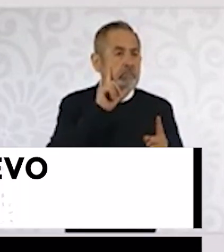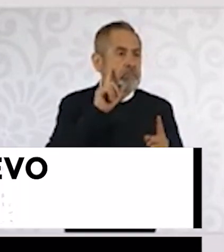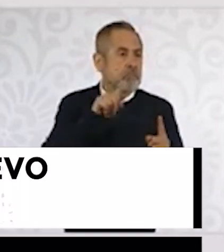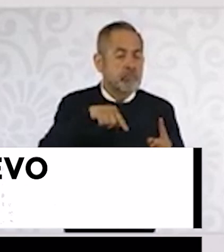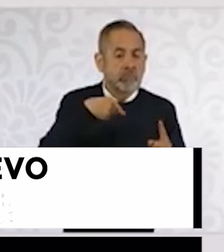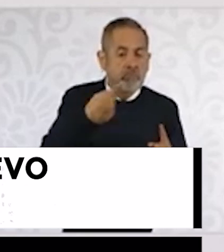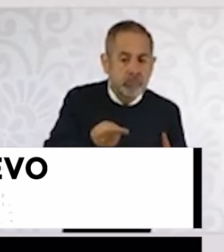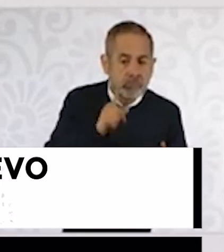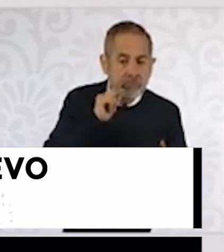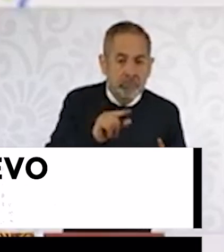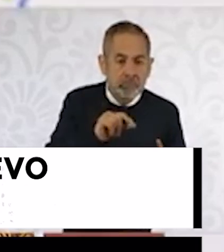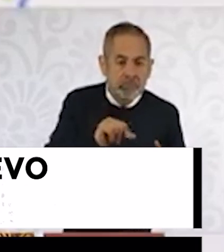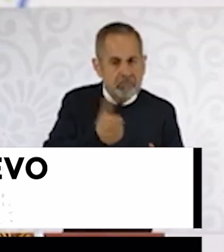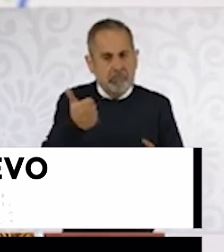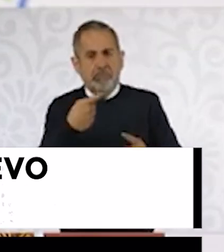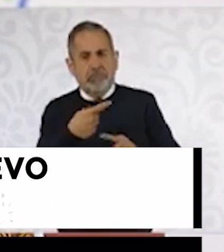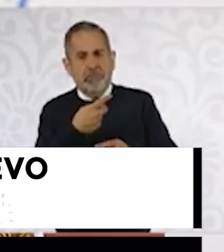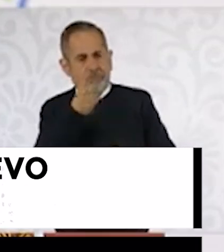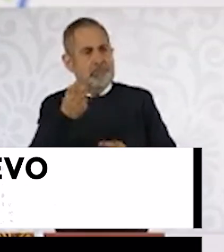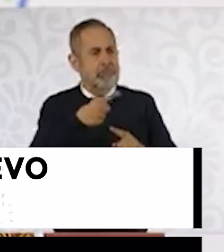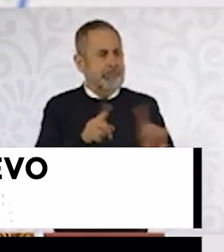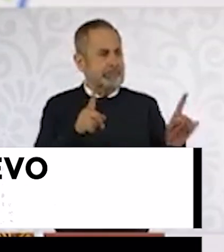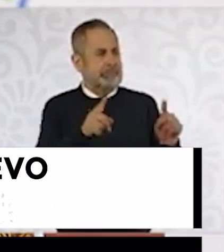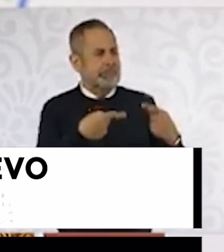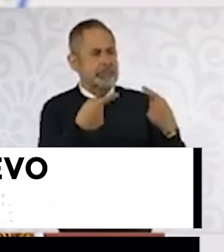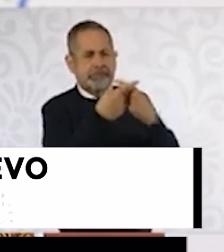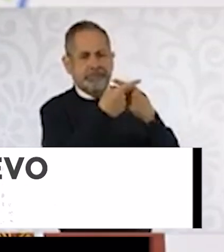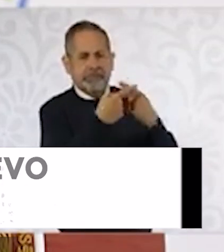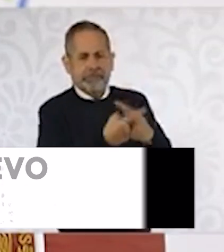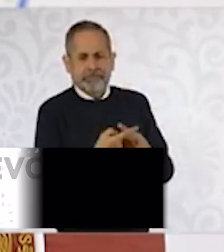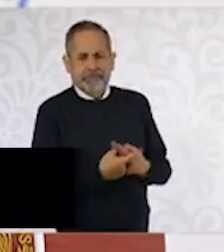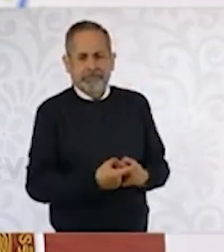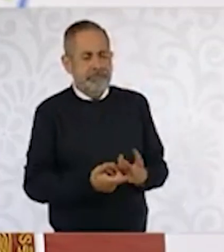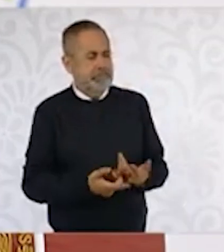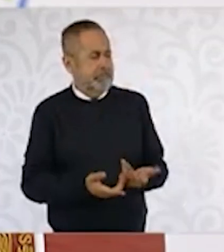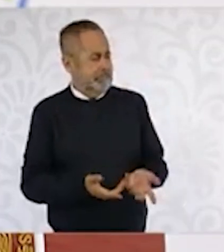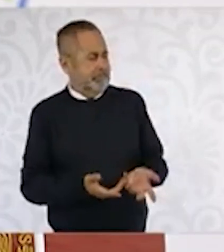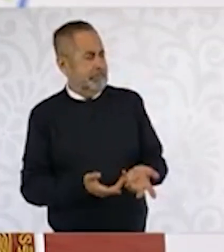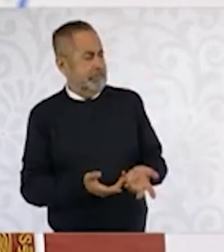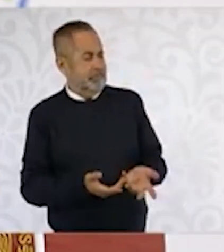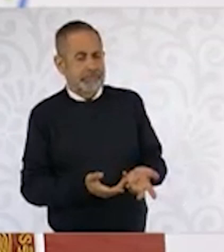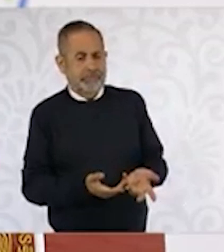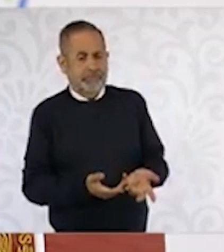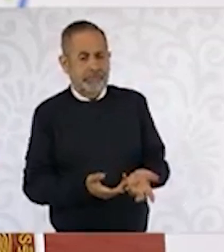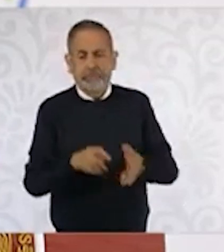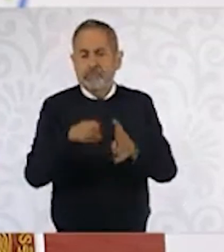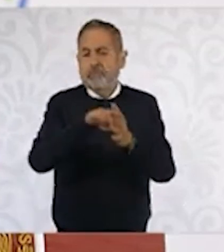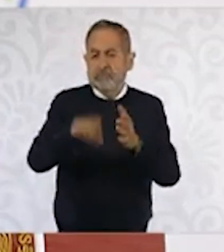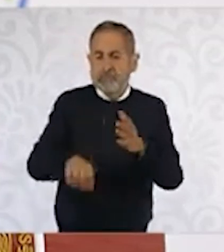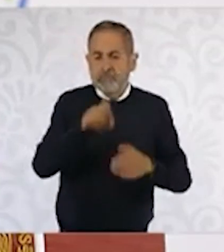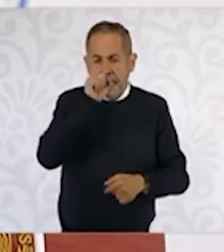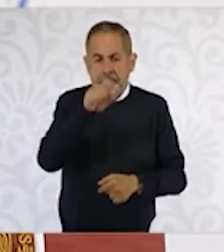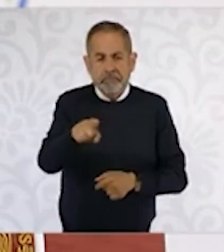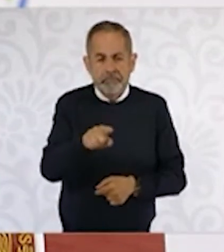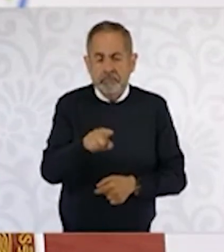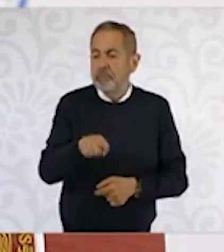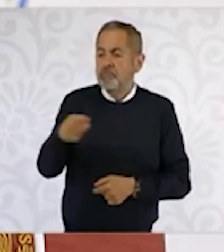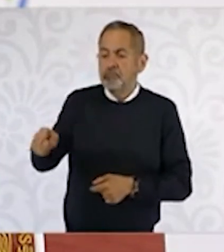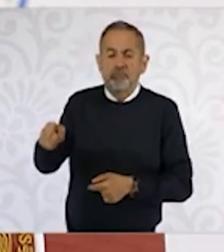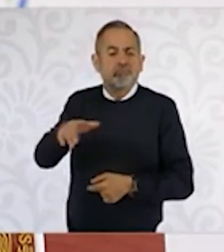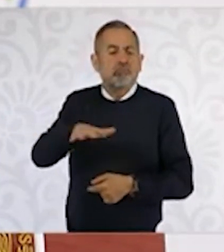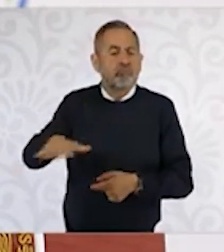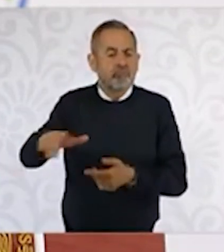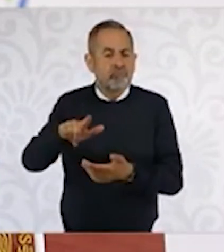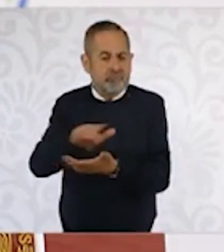Palacio Nacional. El gobierno encabezado por Sheinbaum buscará incentivar la innovación tecnológica en el país, por lo que este instituto ya trabaja en un satélite nacional.